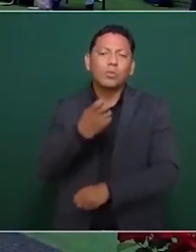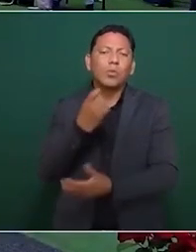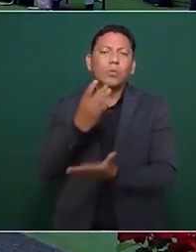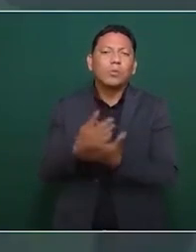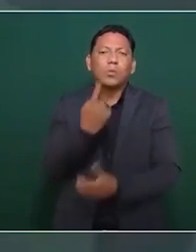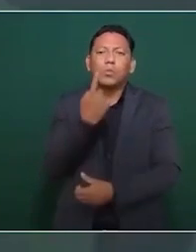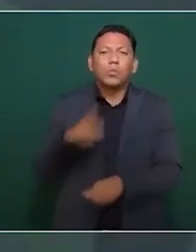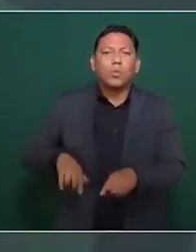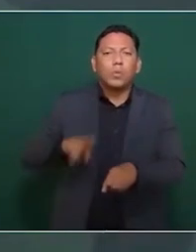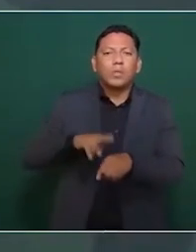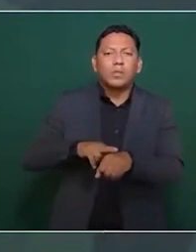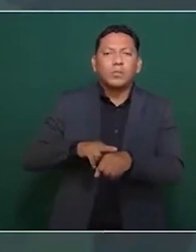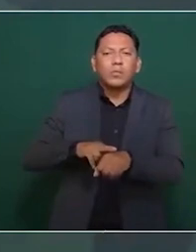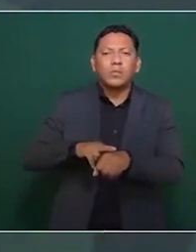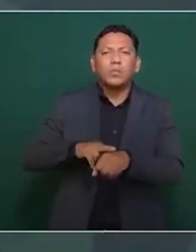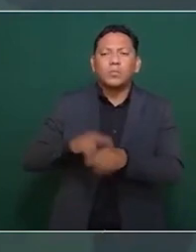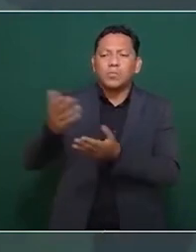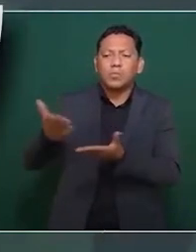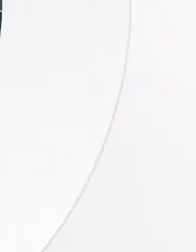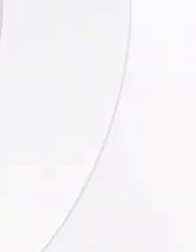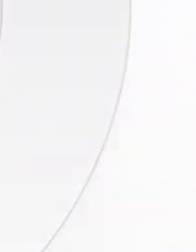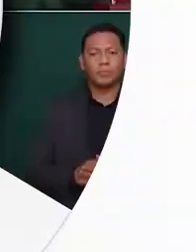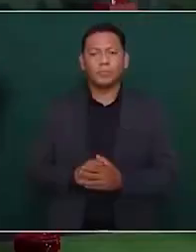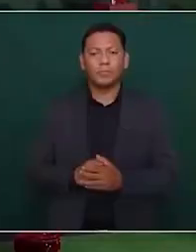acompañarnos pero estuvieron todos